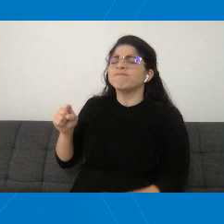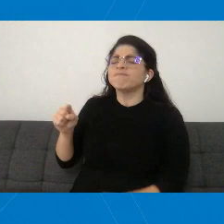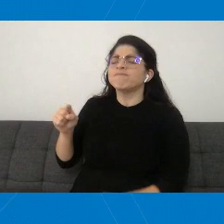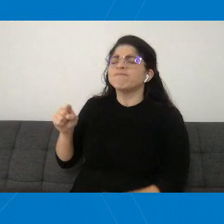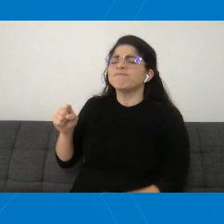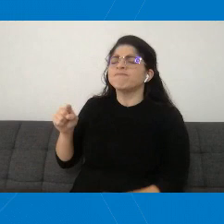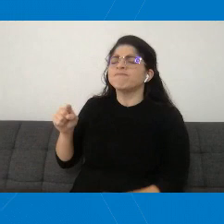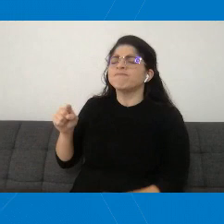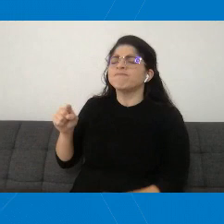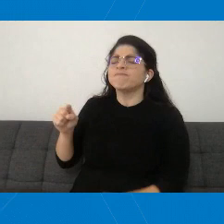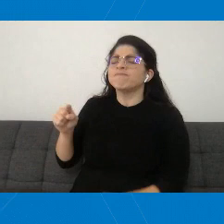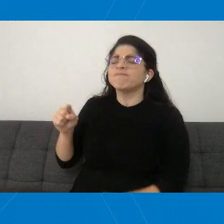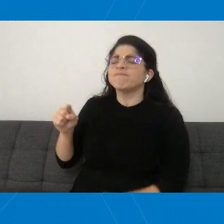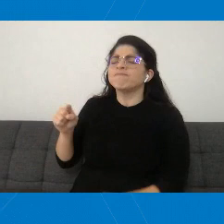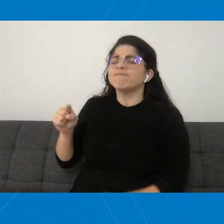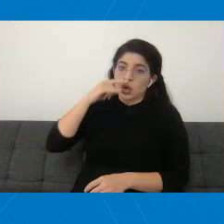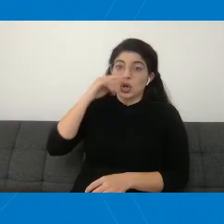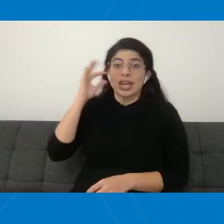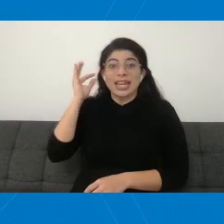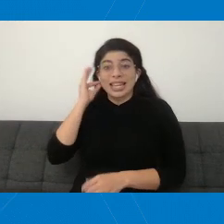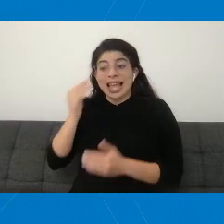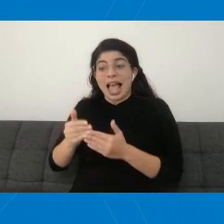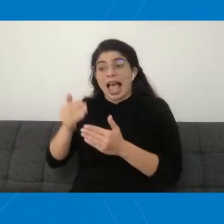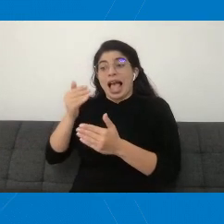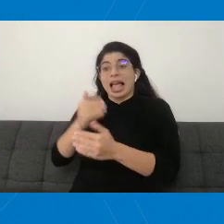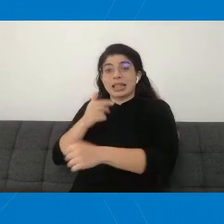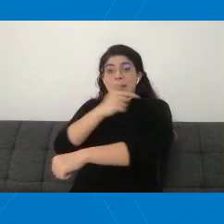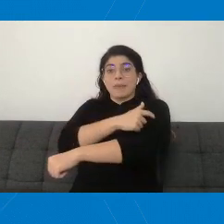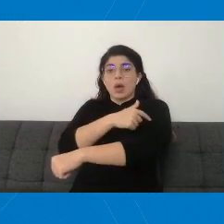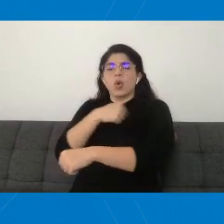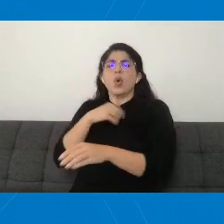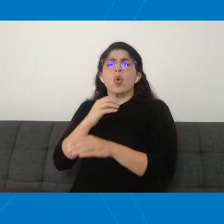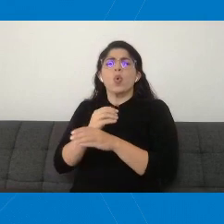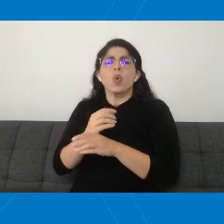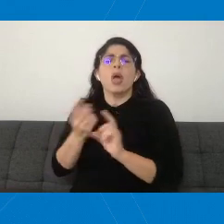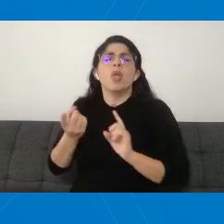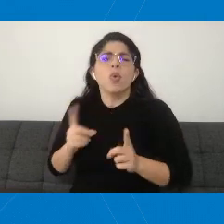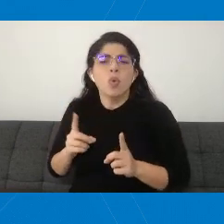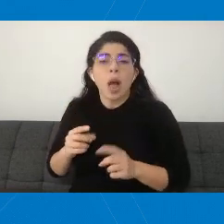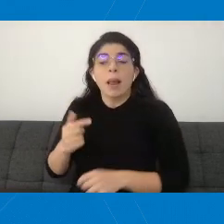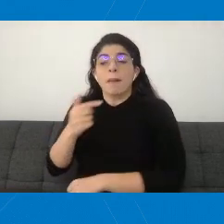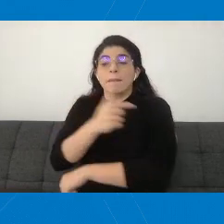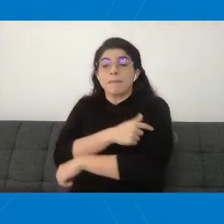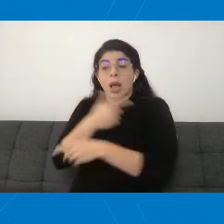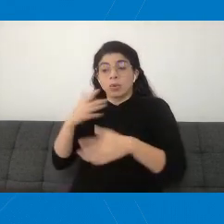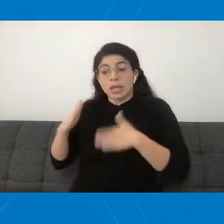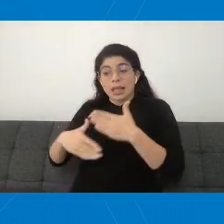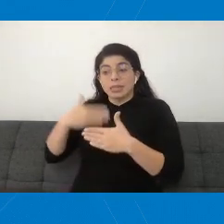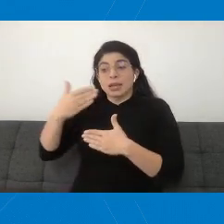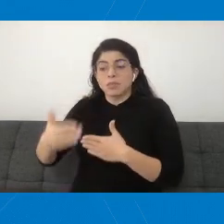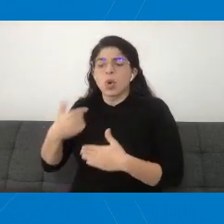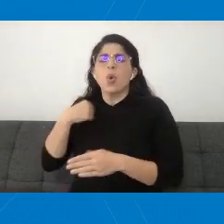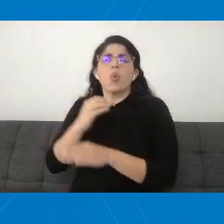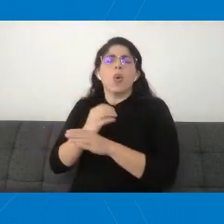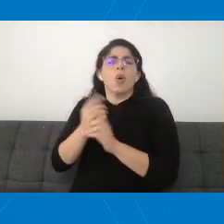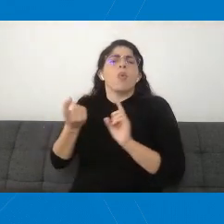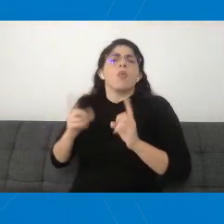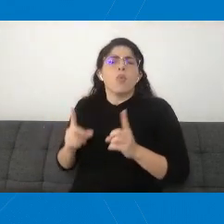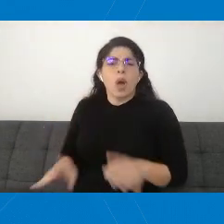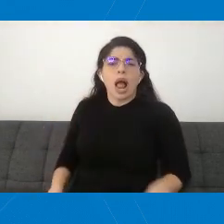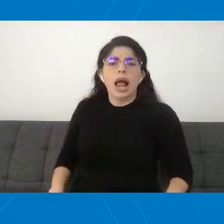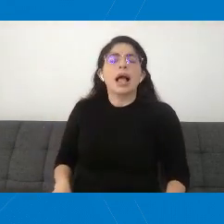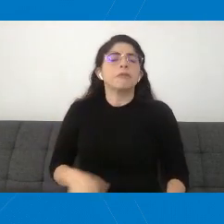y la niña previo a la vacunación, posterior a recibir la dosis? Algunos